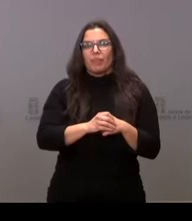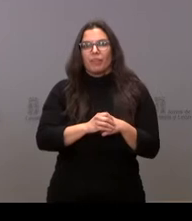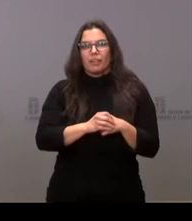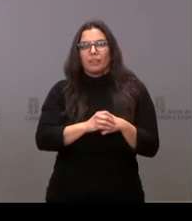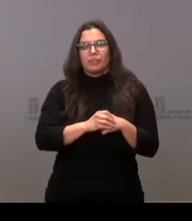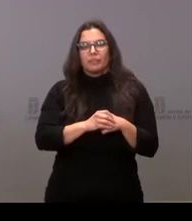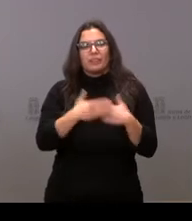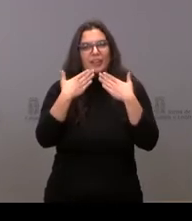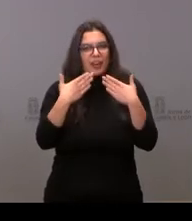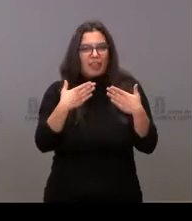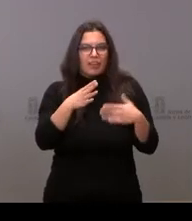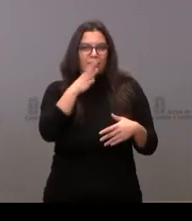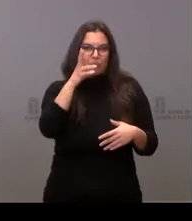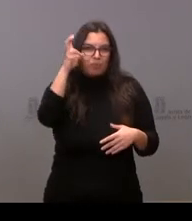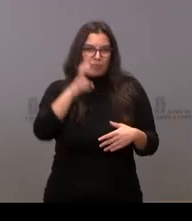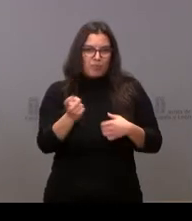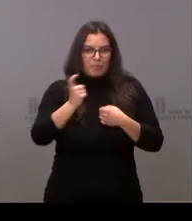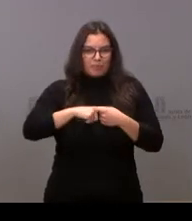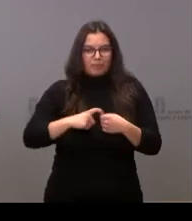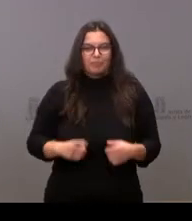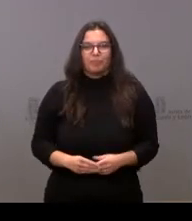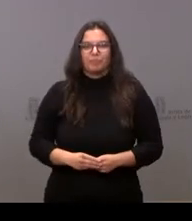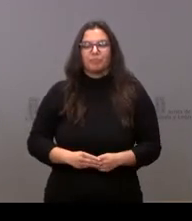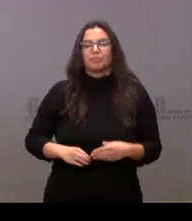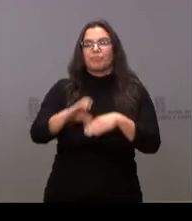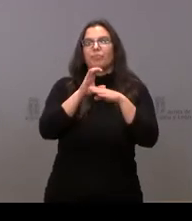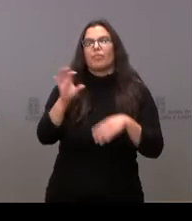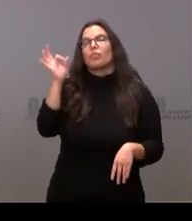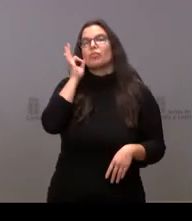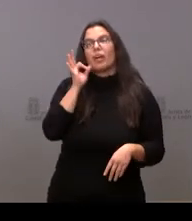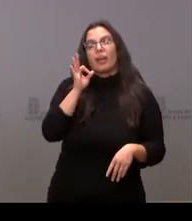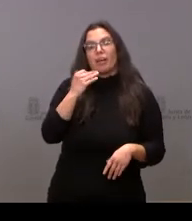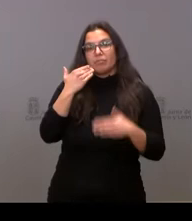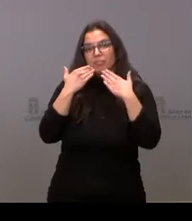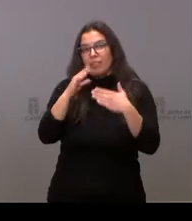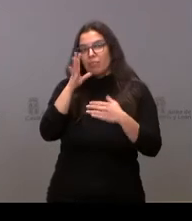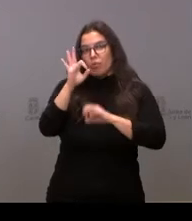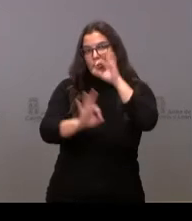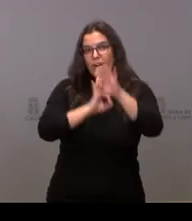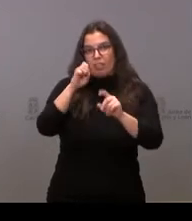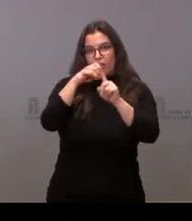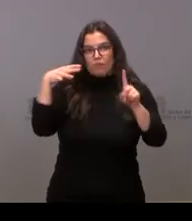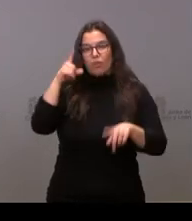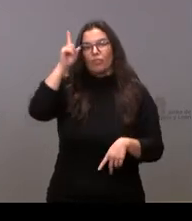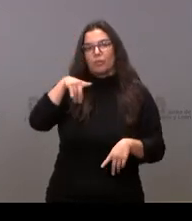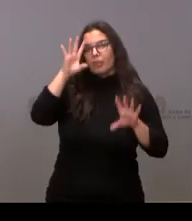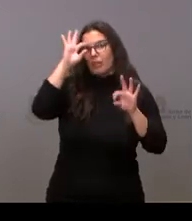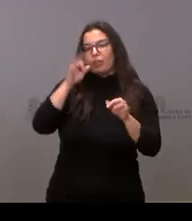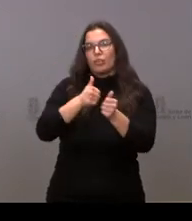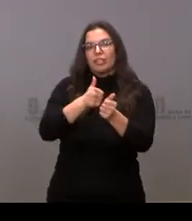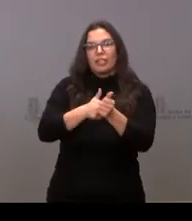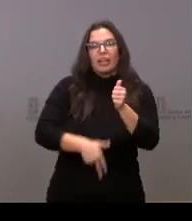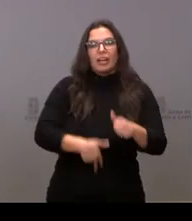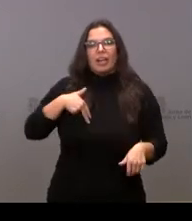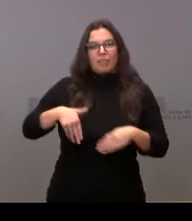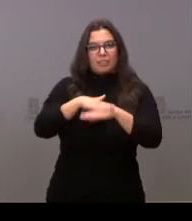Muchas gracias por tu asistencia hoy. A la consejera por organizar este foro. Por supuesto, a la secretaria general del ministerio